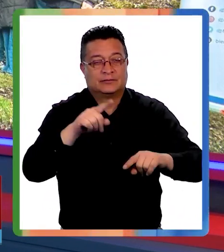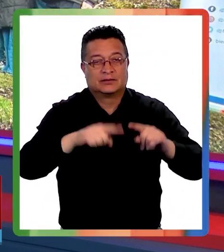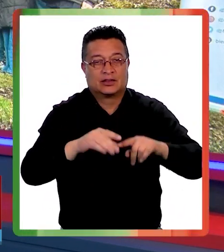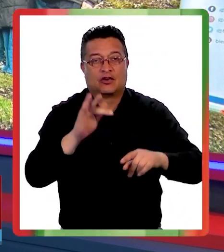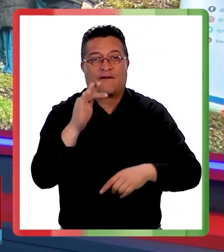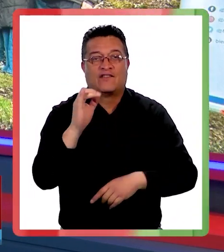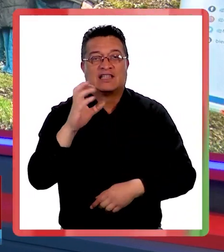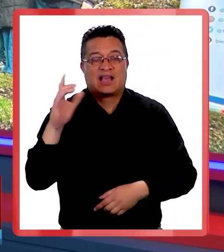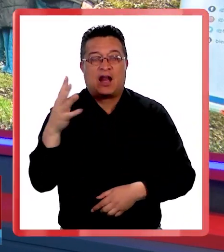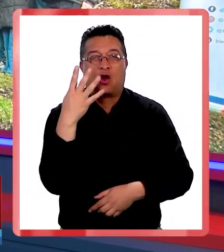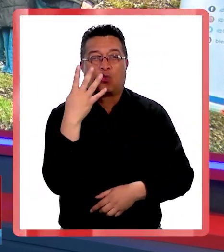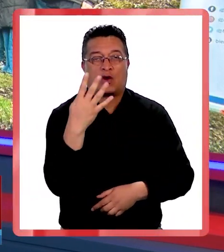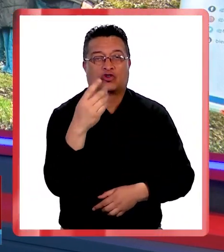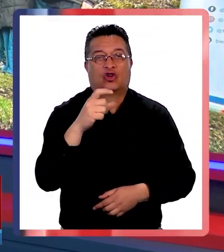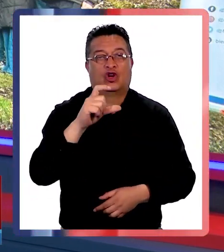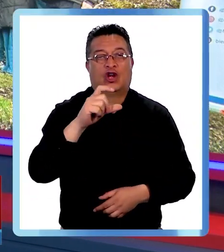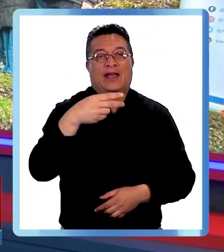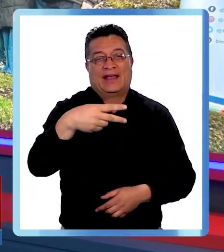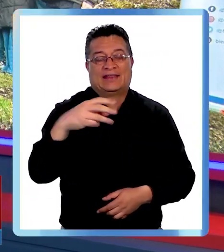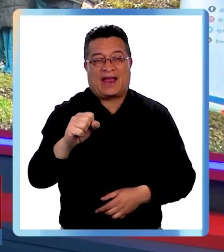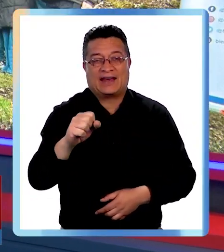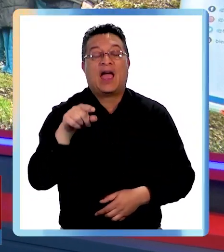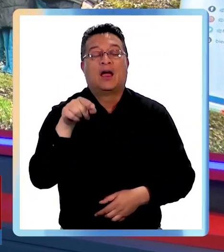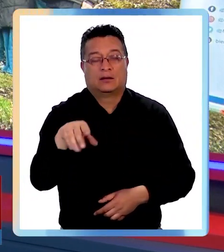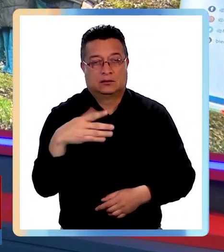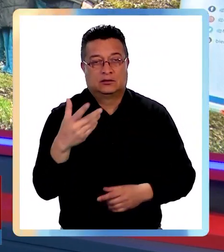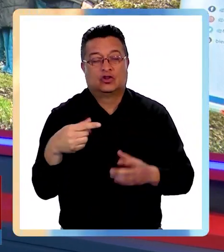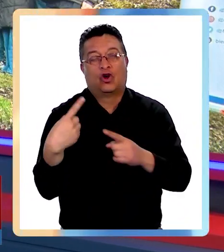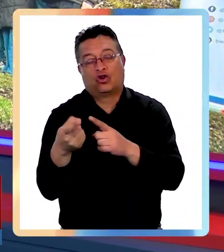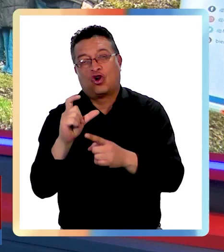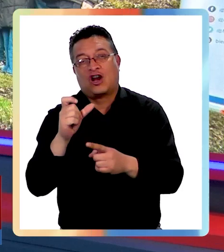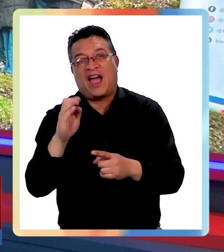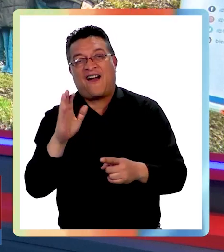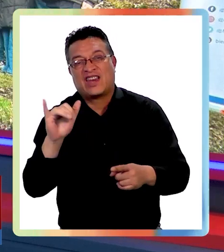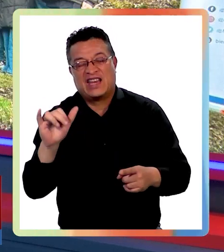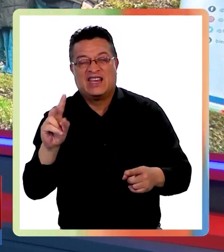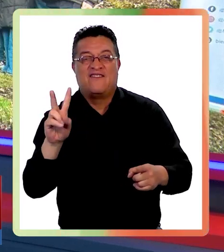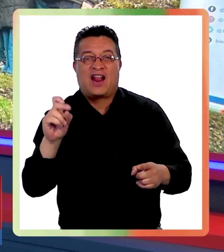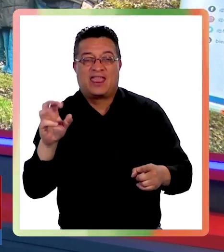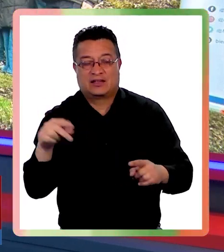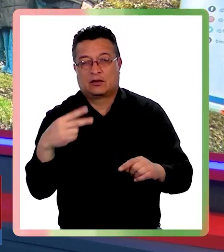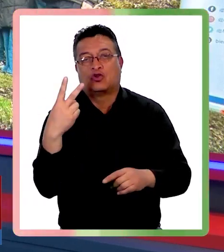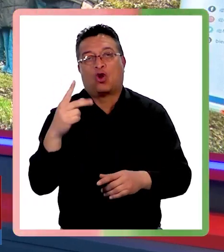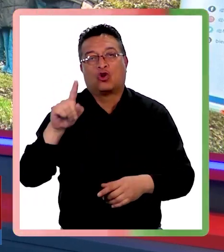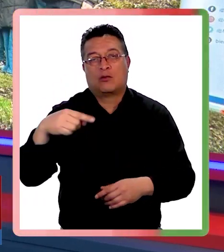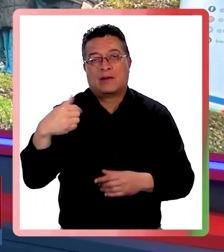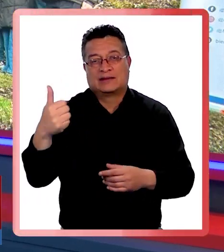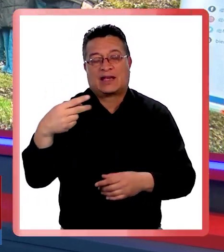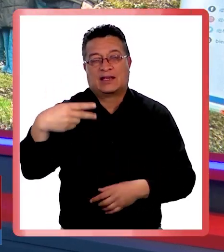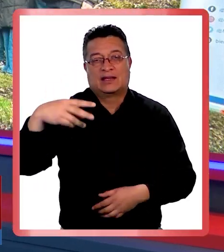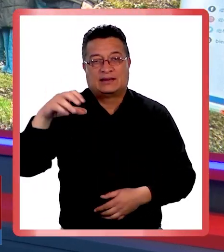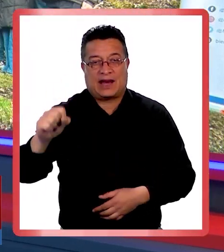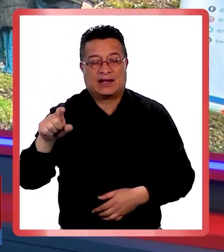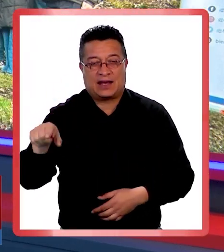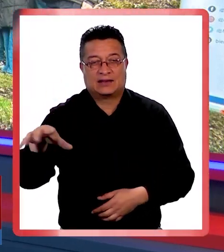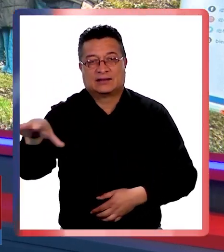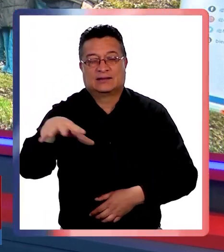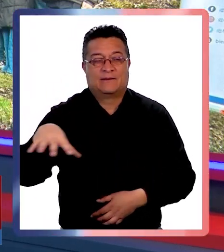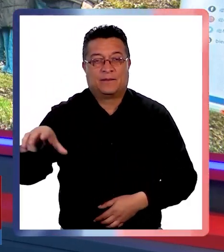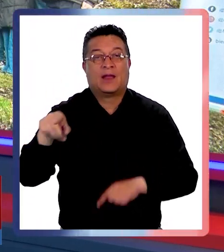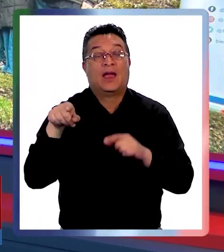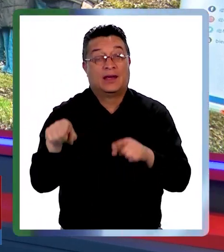terreno fiscal de 4 hectáreas, mientras que para la comunidad Gabriel y Valdés es un terreno de 2,6 hectáreas,